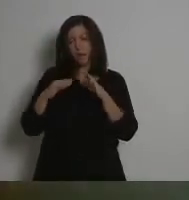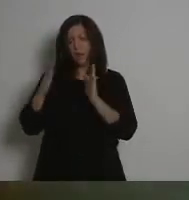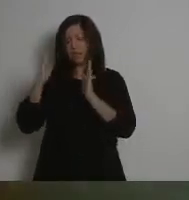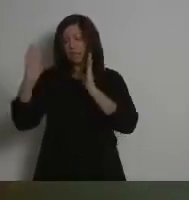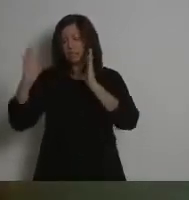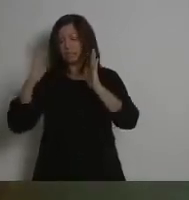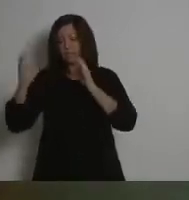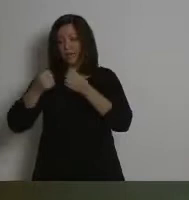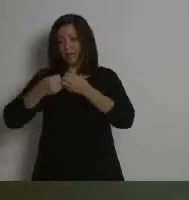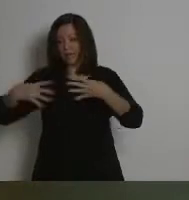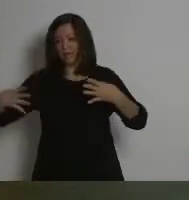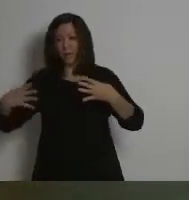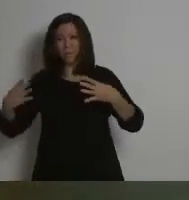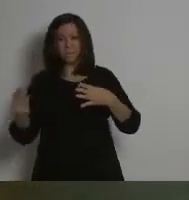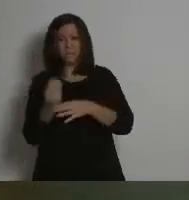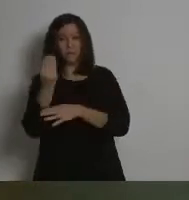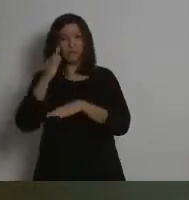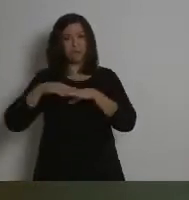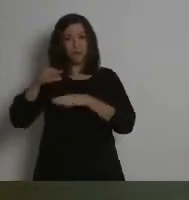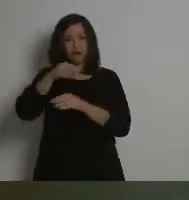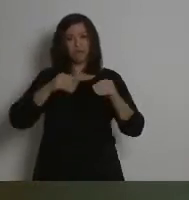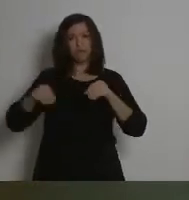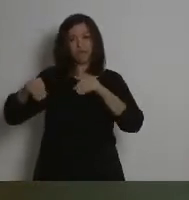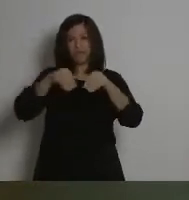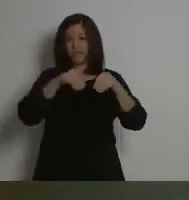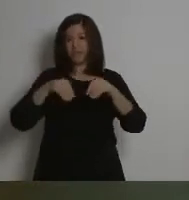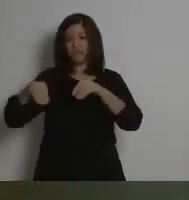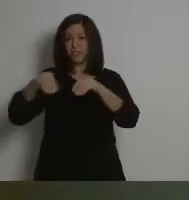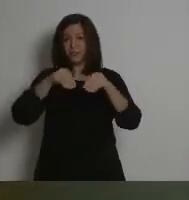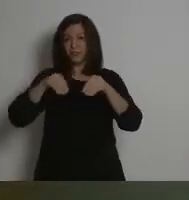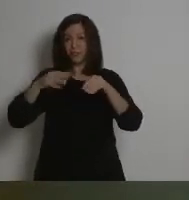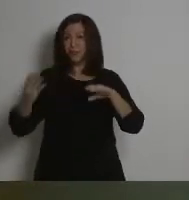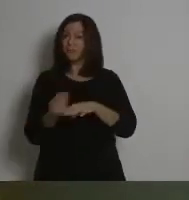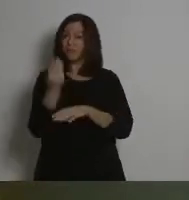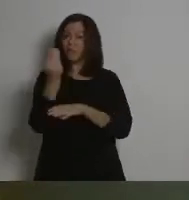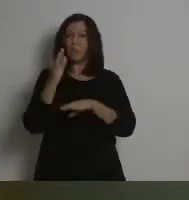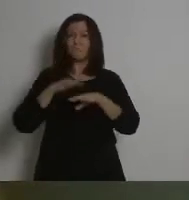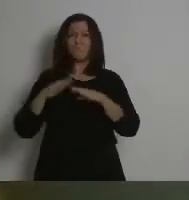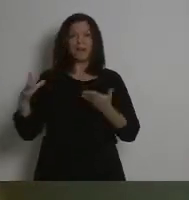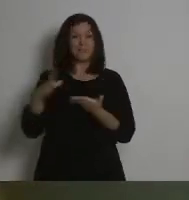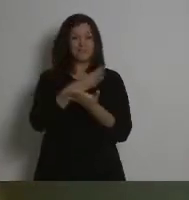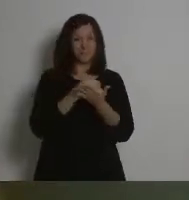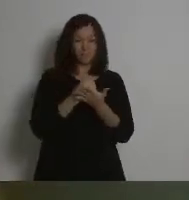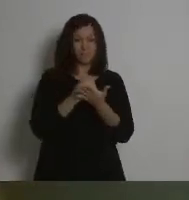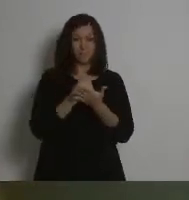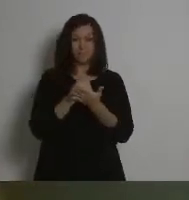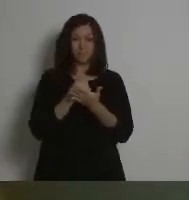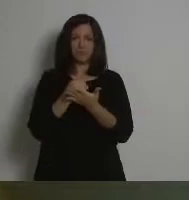para los territorios, sobre todo para el sector agrario que, insisto, lo ven con ese temor.